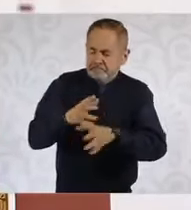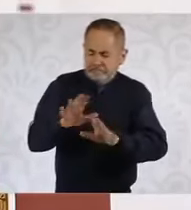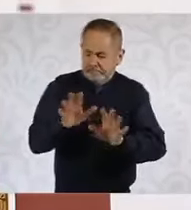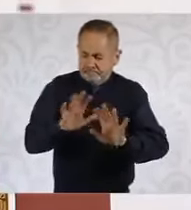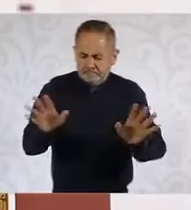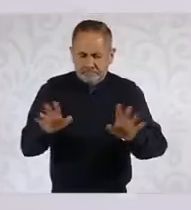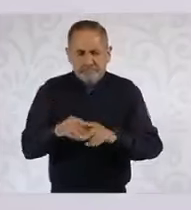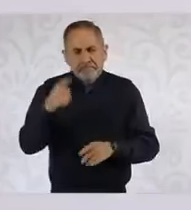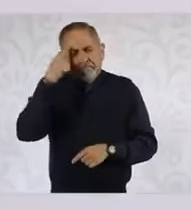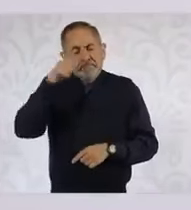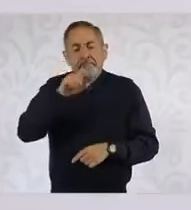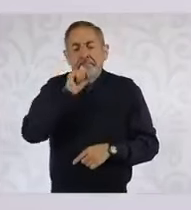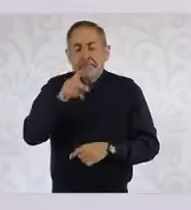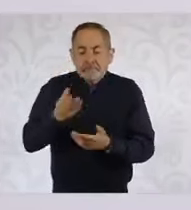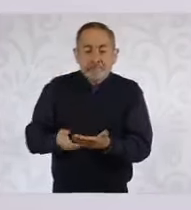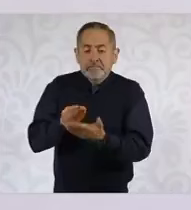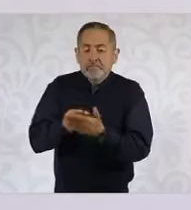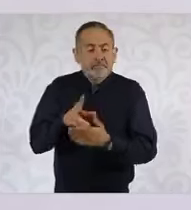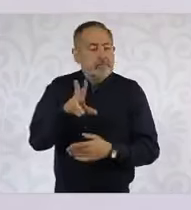no haya nepotismo.